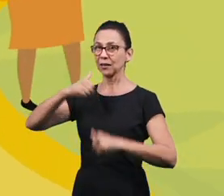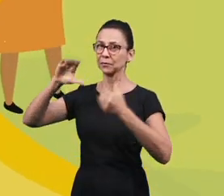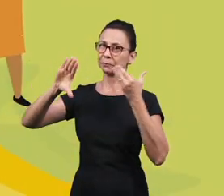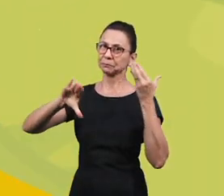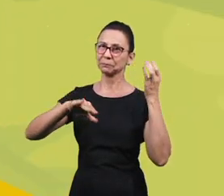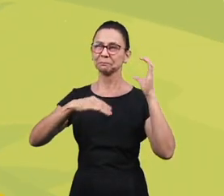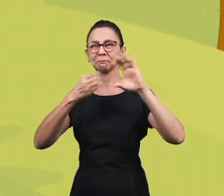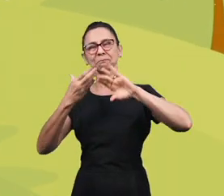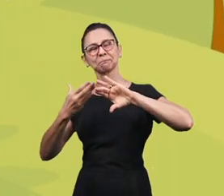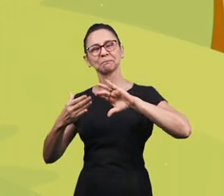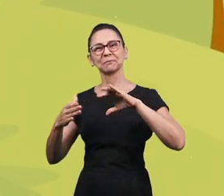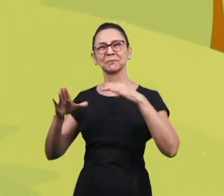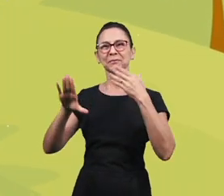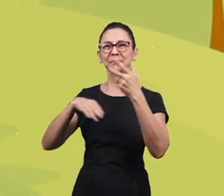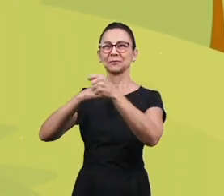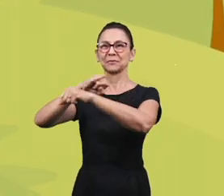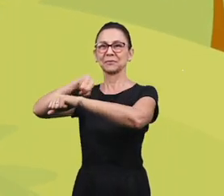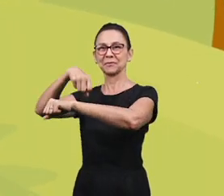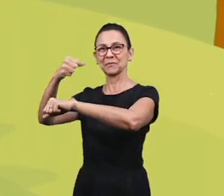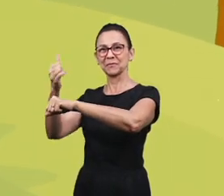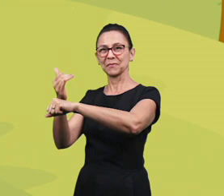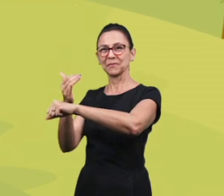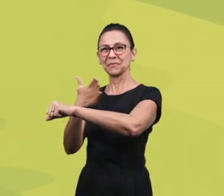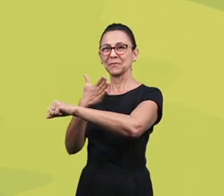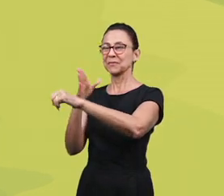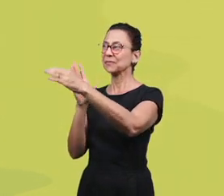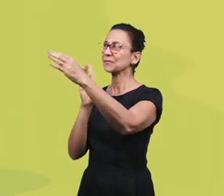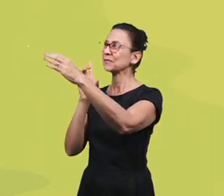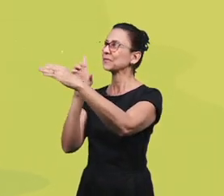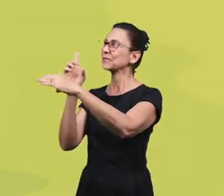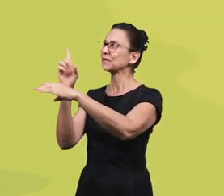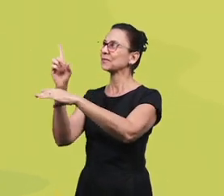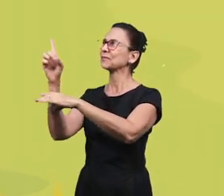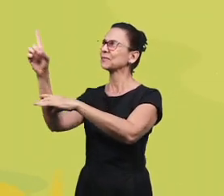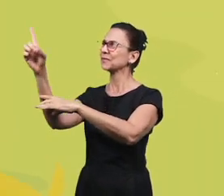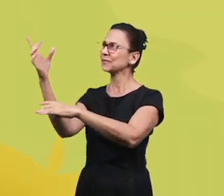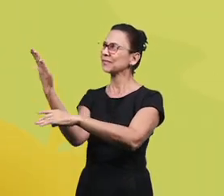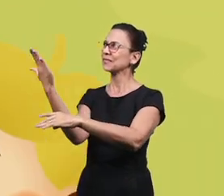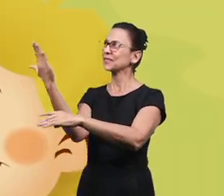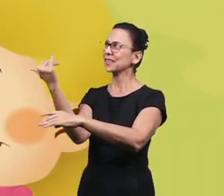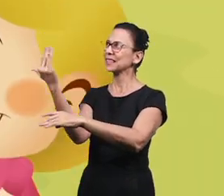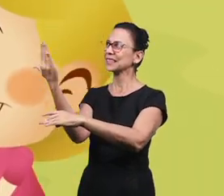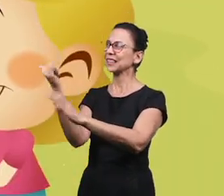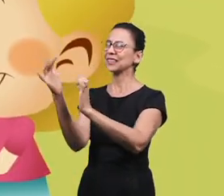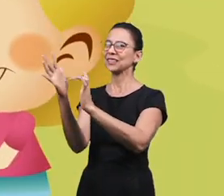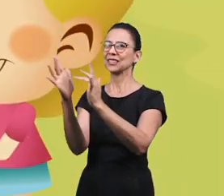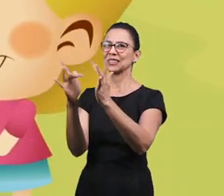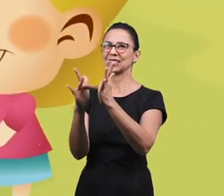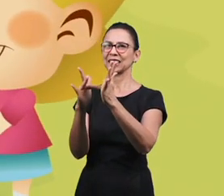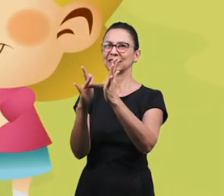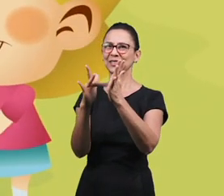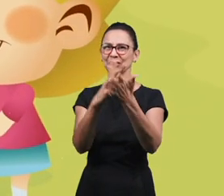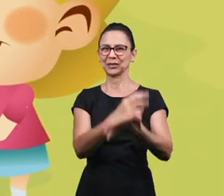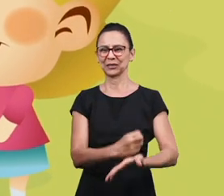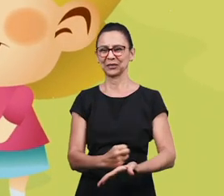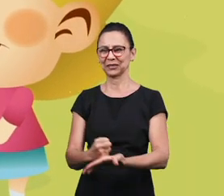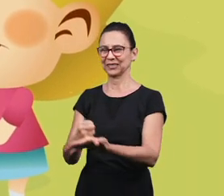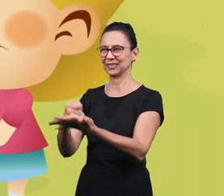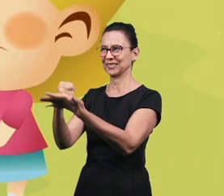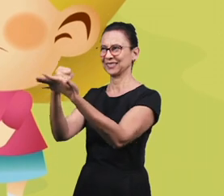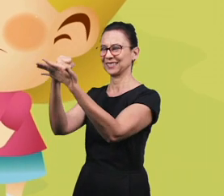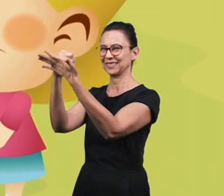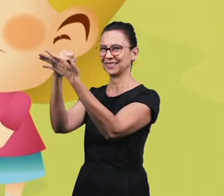cantar En la ciudad voy a entrar Ora, ven, ven, Señor